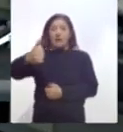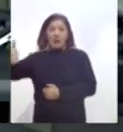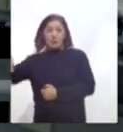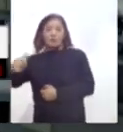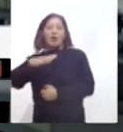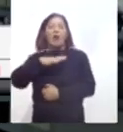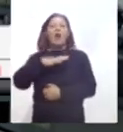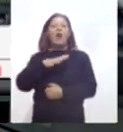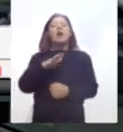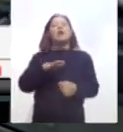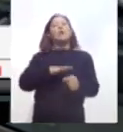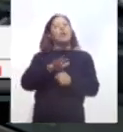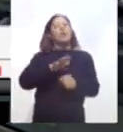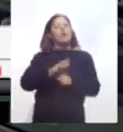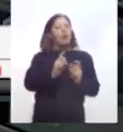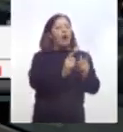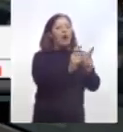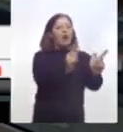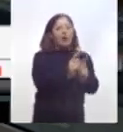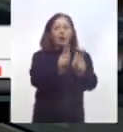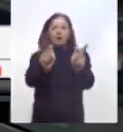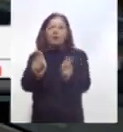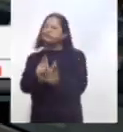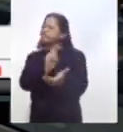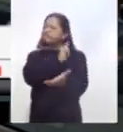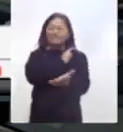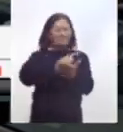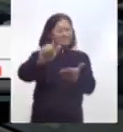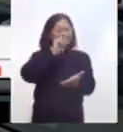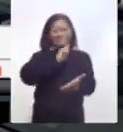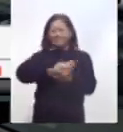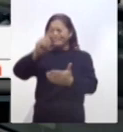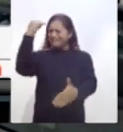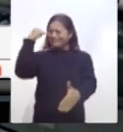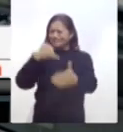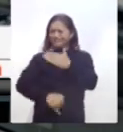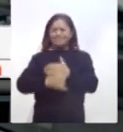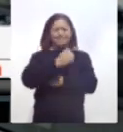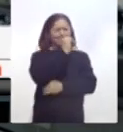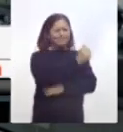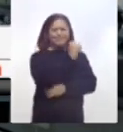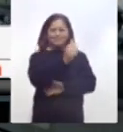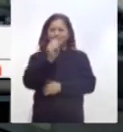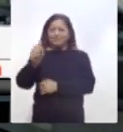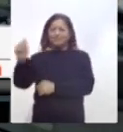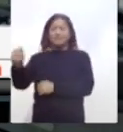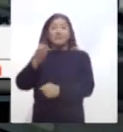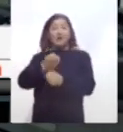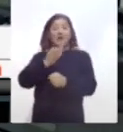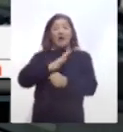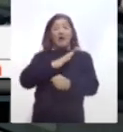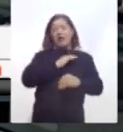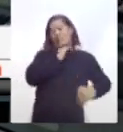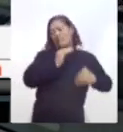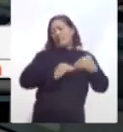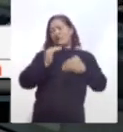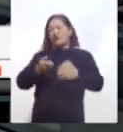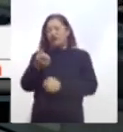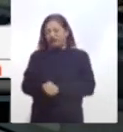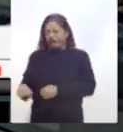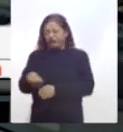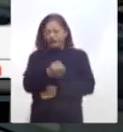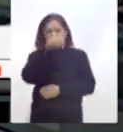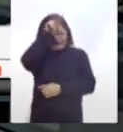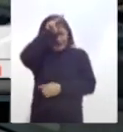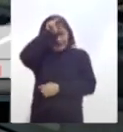esta fase lo que estamos haciendo es sanitizar todas las áreas. Acabemos de pasar por un proceso de fumigación para que